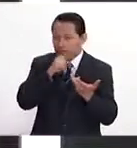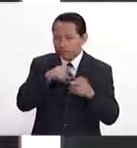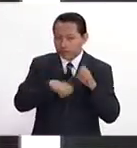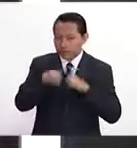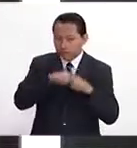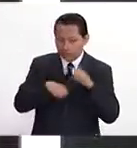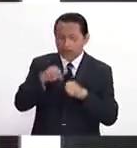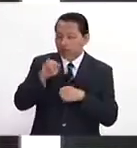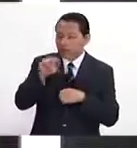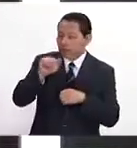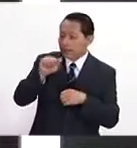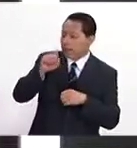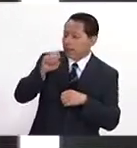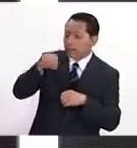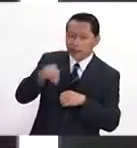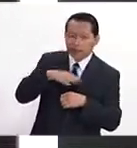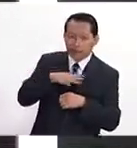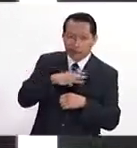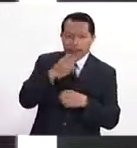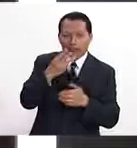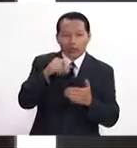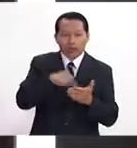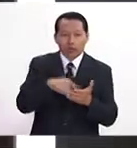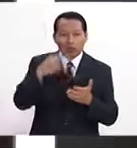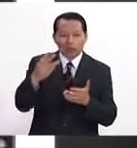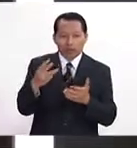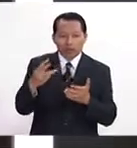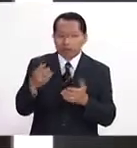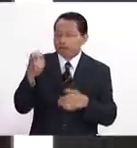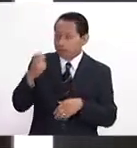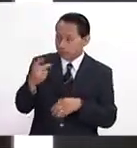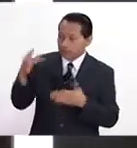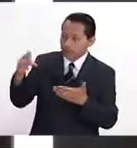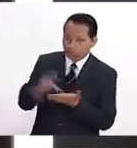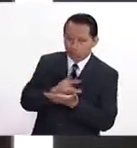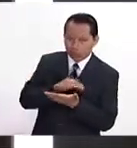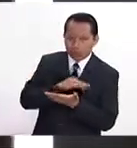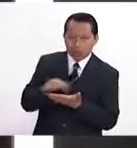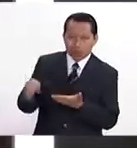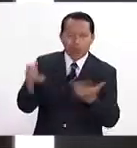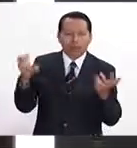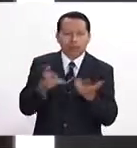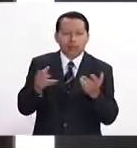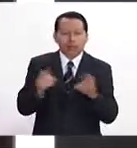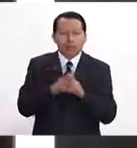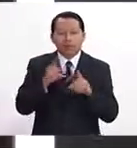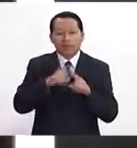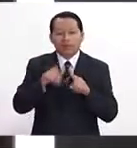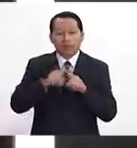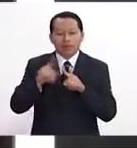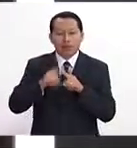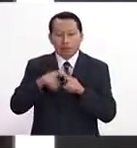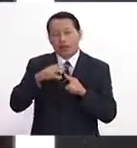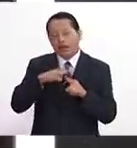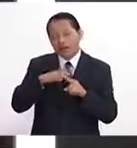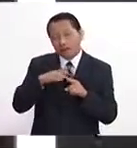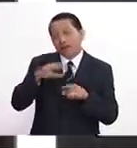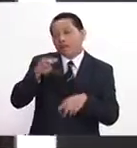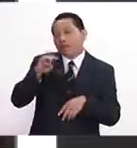solicitud al INADEM en la categoría 3.3, con la cual nos apoyaron para poder hacer ciertas partes de mentoría,